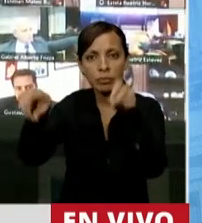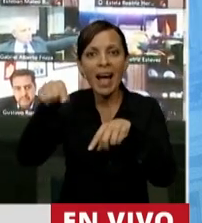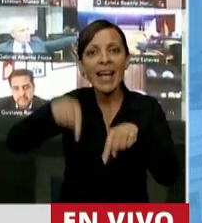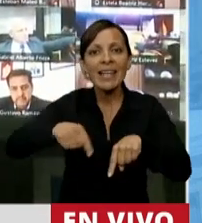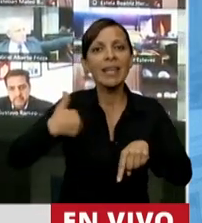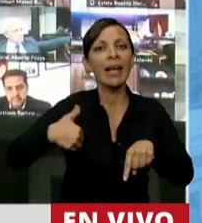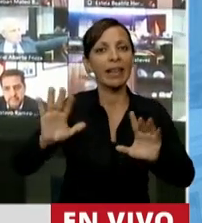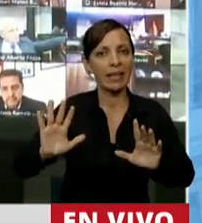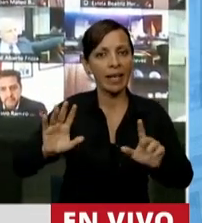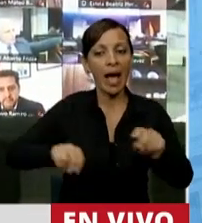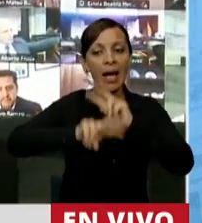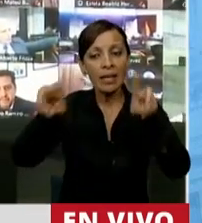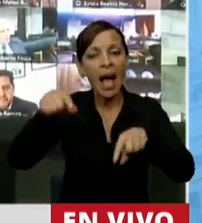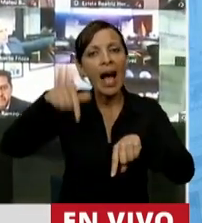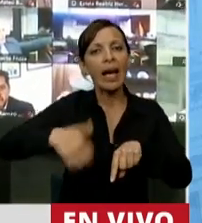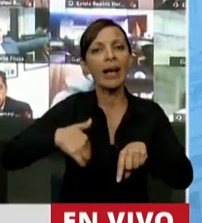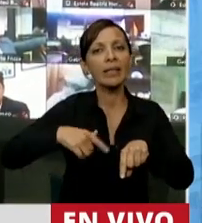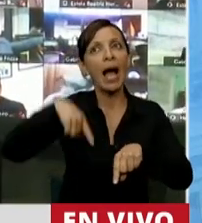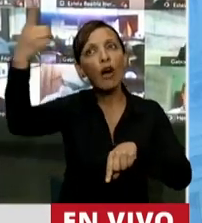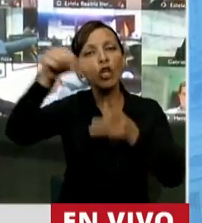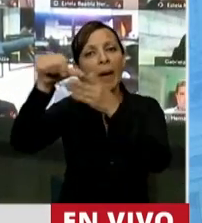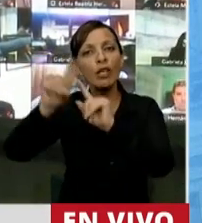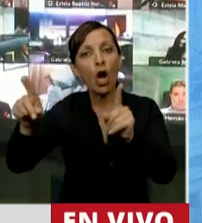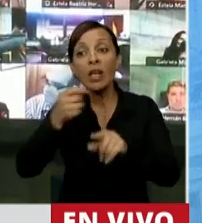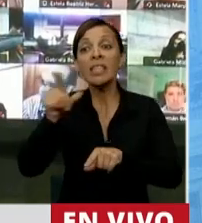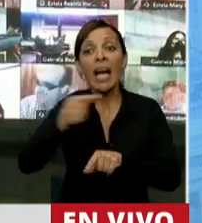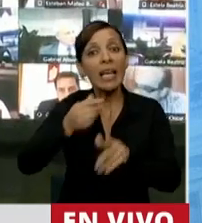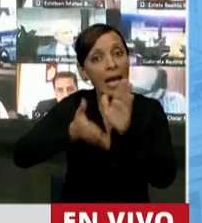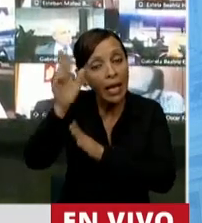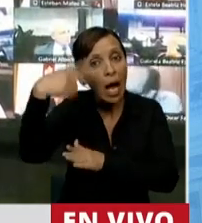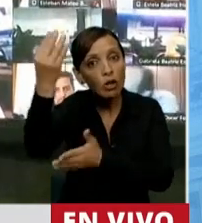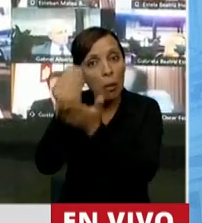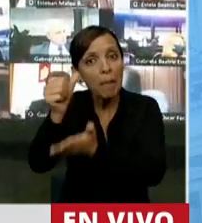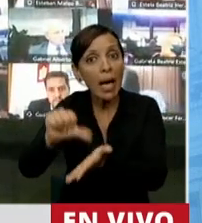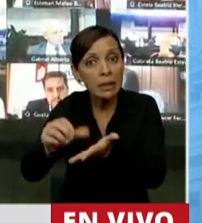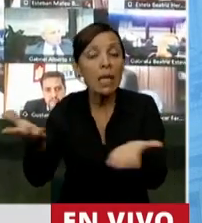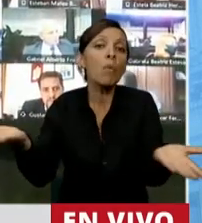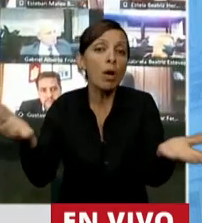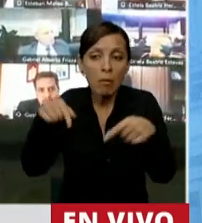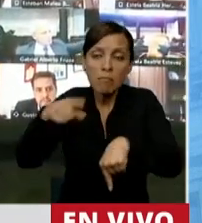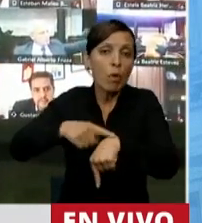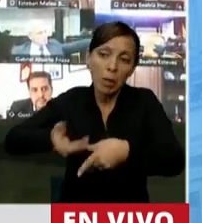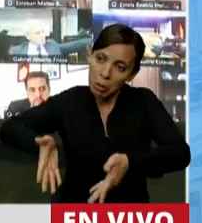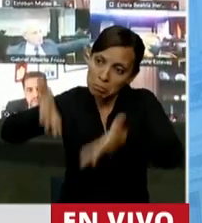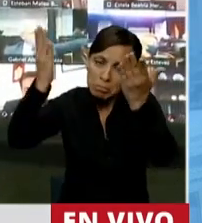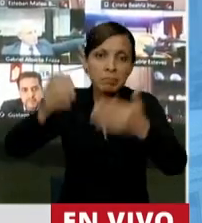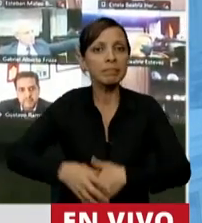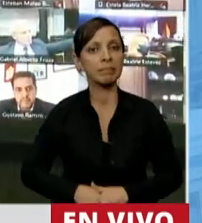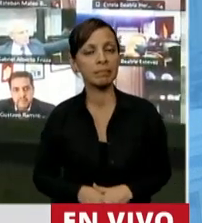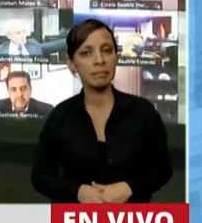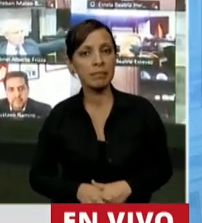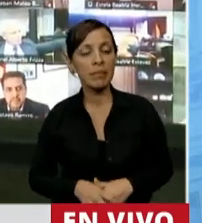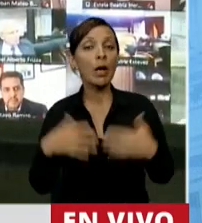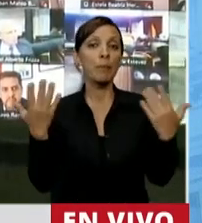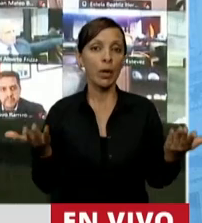Argentina. No la hicieron en el exterior. Y quien se quiera ir, bueno, creo que ha llegado el momento de que se vaya de este país. Por